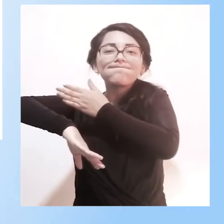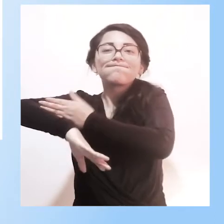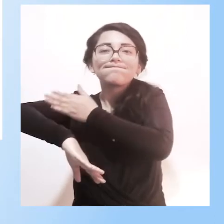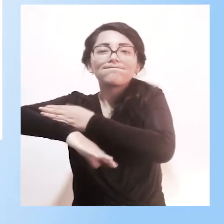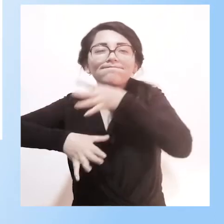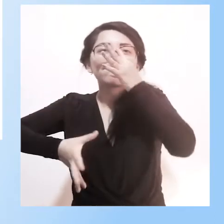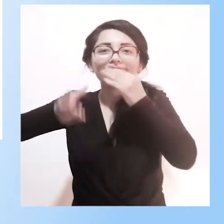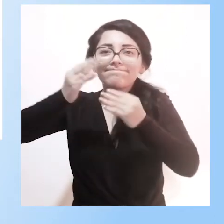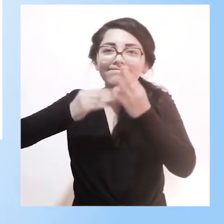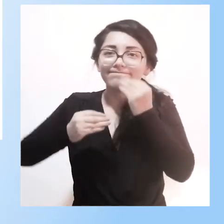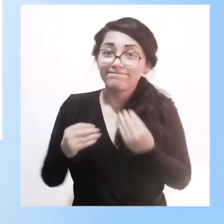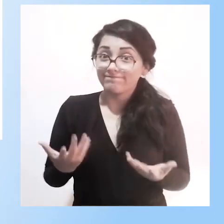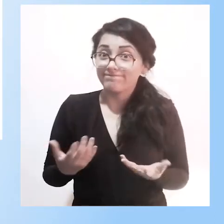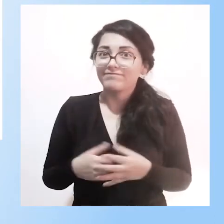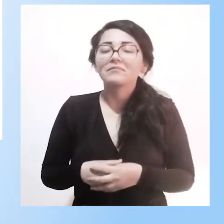aprendizajes.